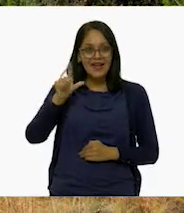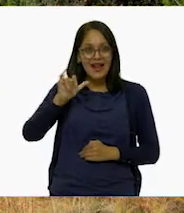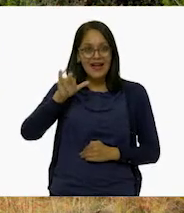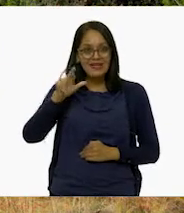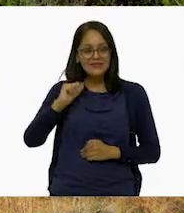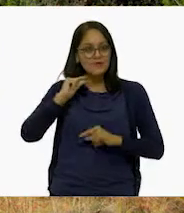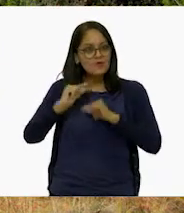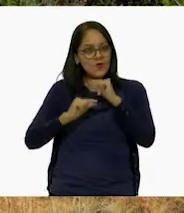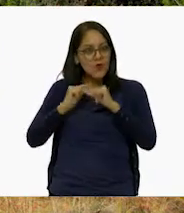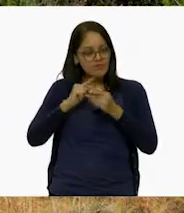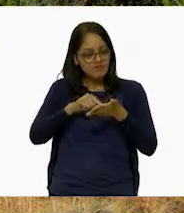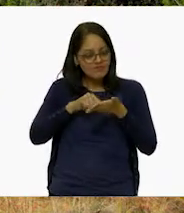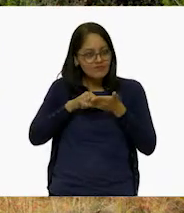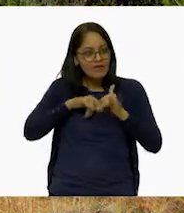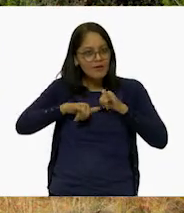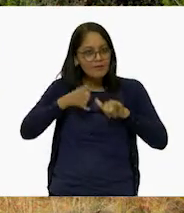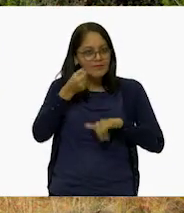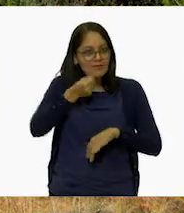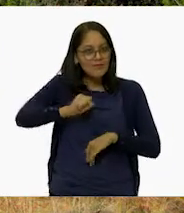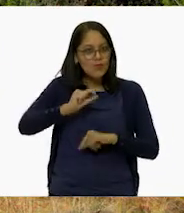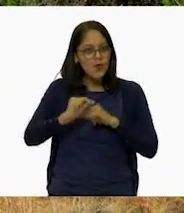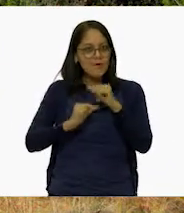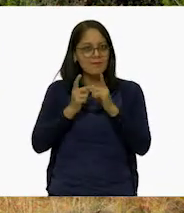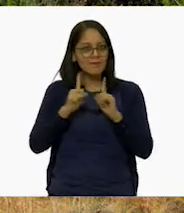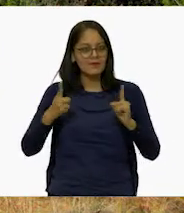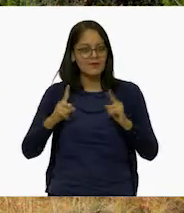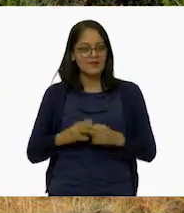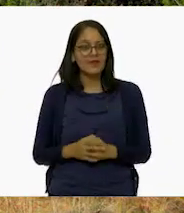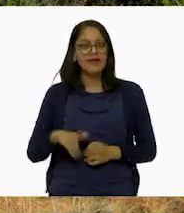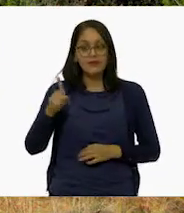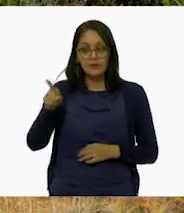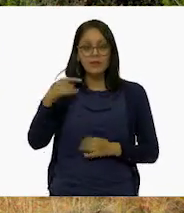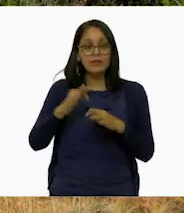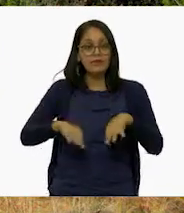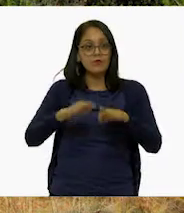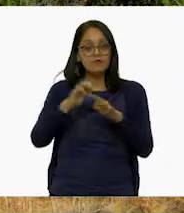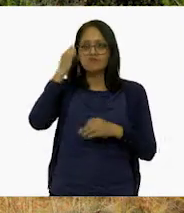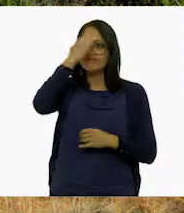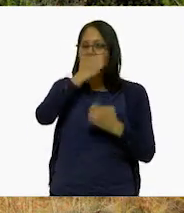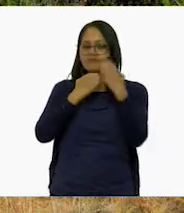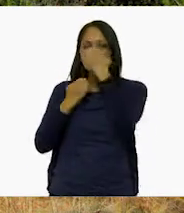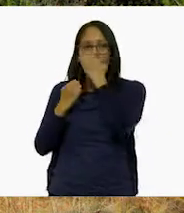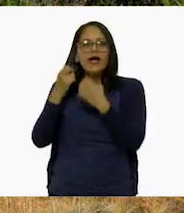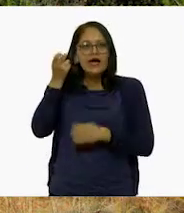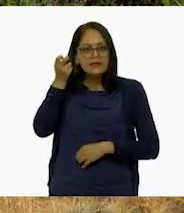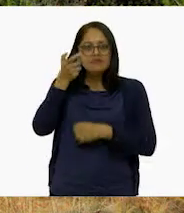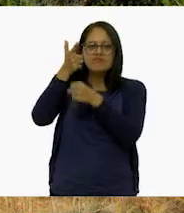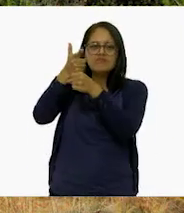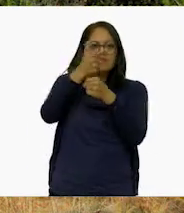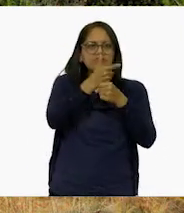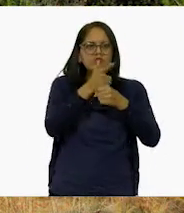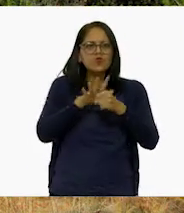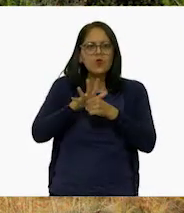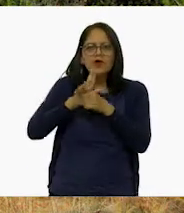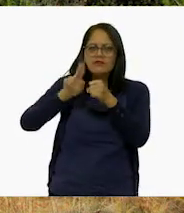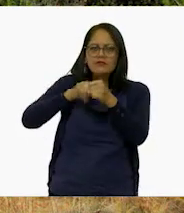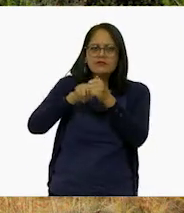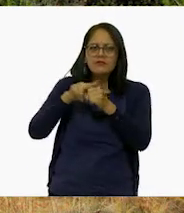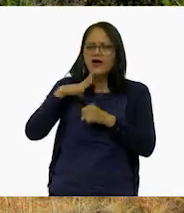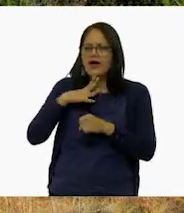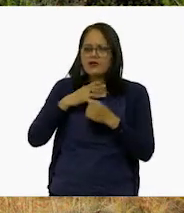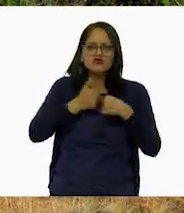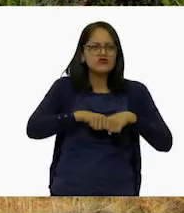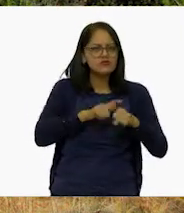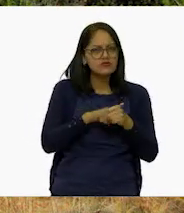tus habilidades geográficas. La observación es fundamental. Es la forma de identificar los componentes naturales y